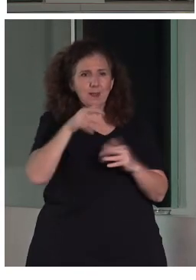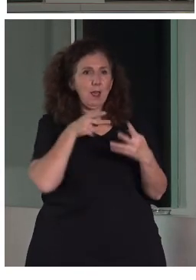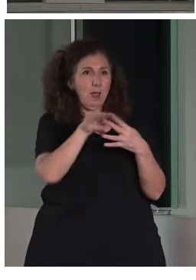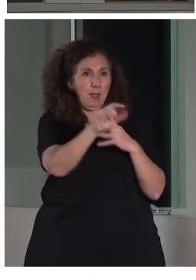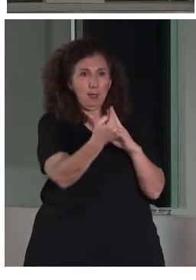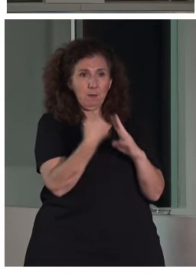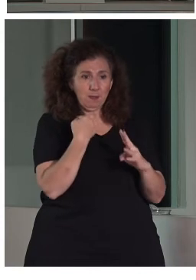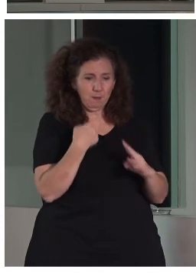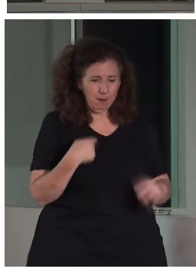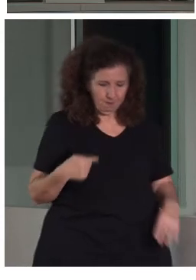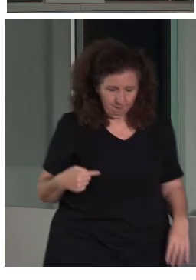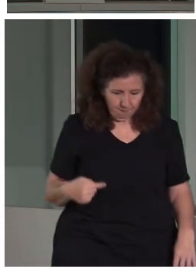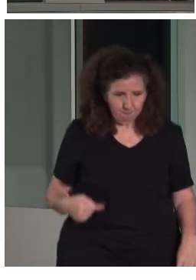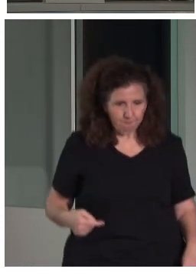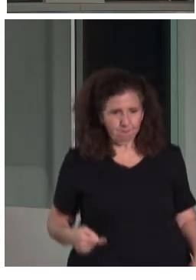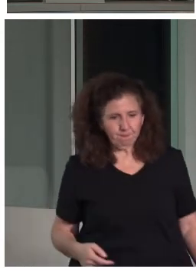sintácticos completos.